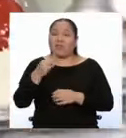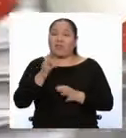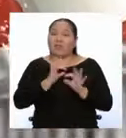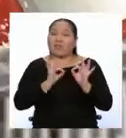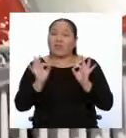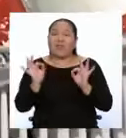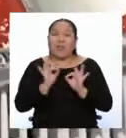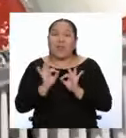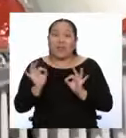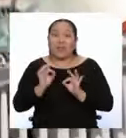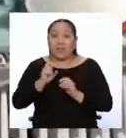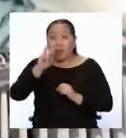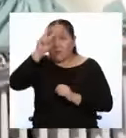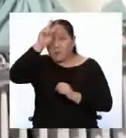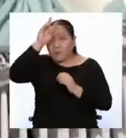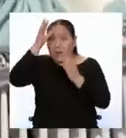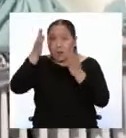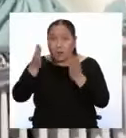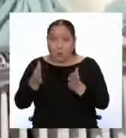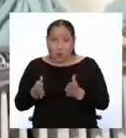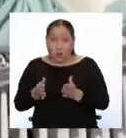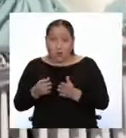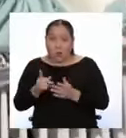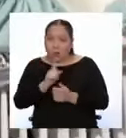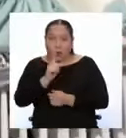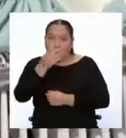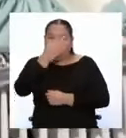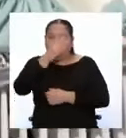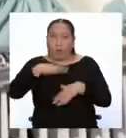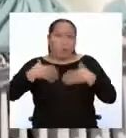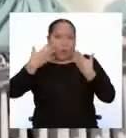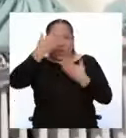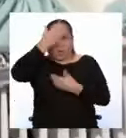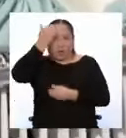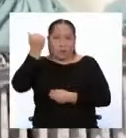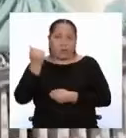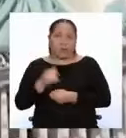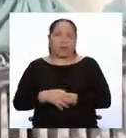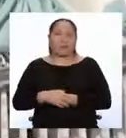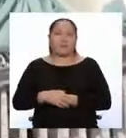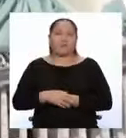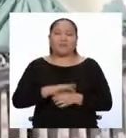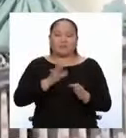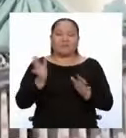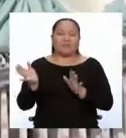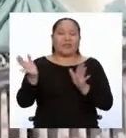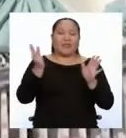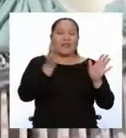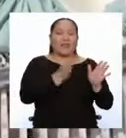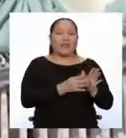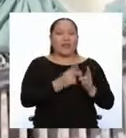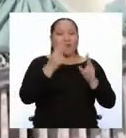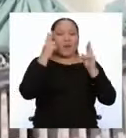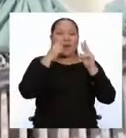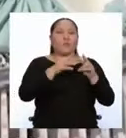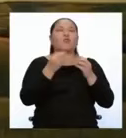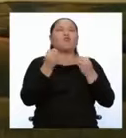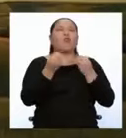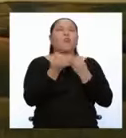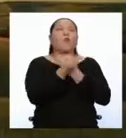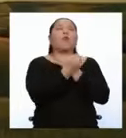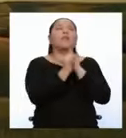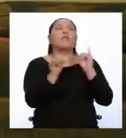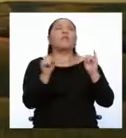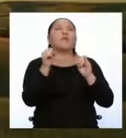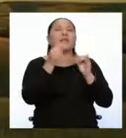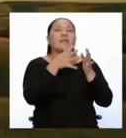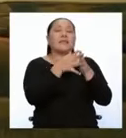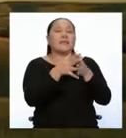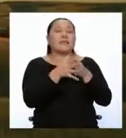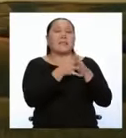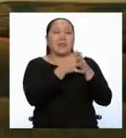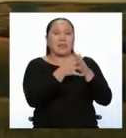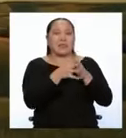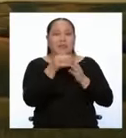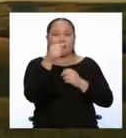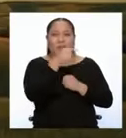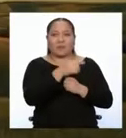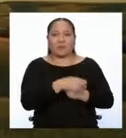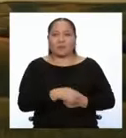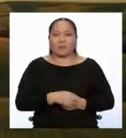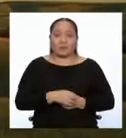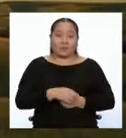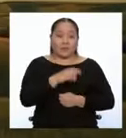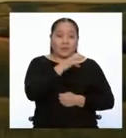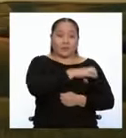Pero ahora regresamos a nuestro tema, y veamos cómo se dio la independencia de Norteamérica. Los habitantes de las trece